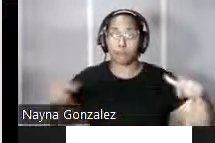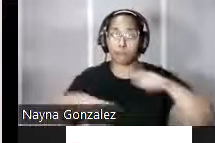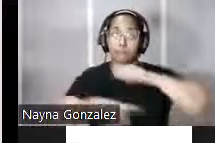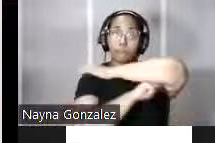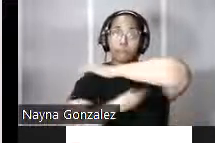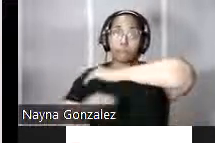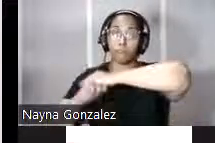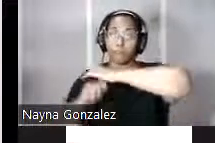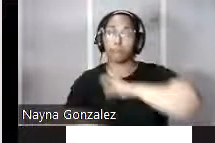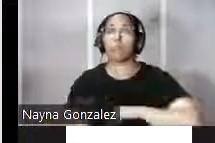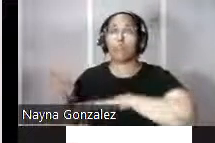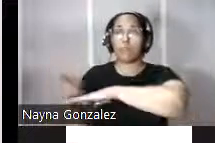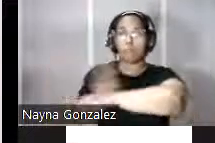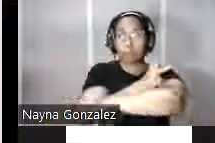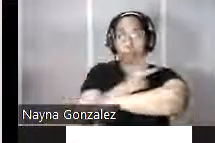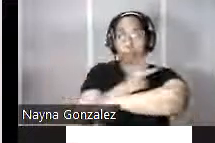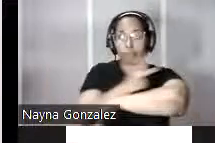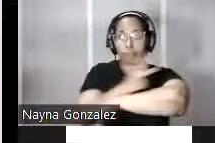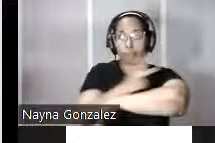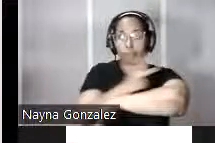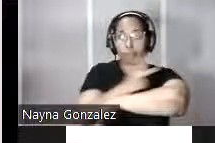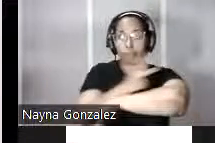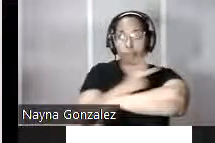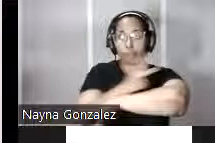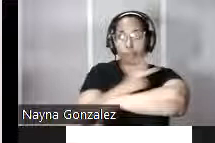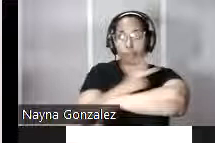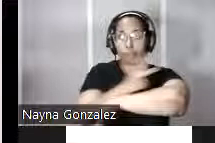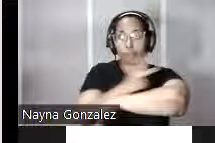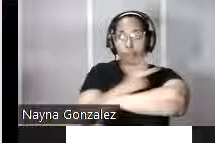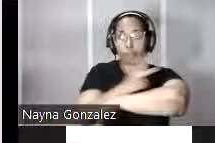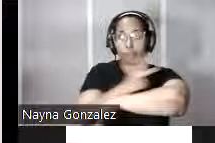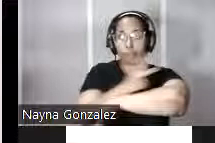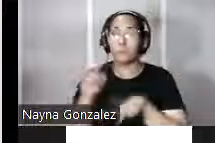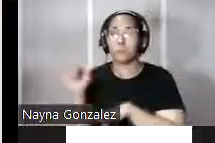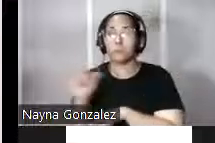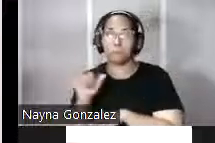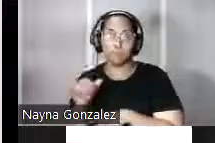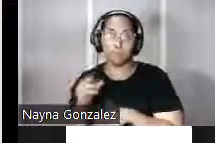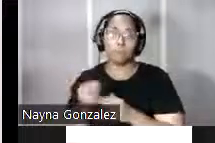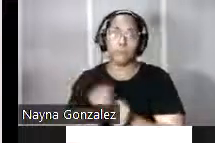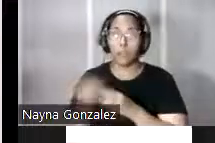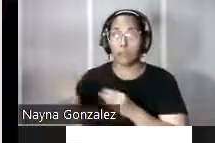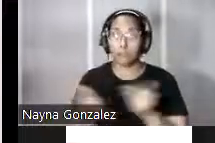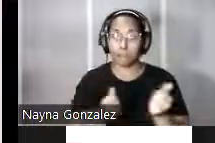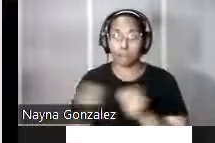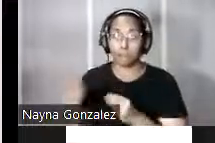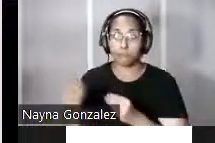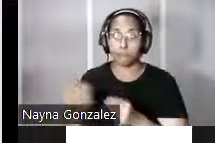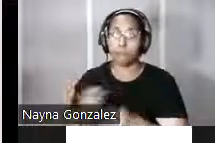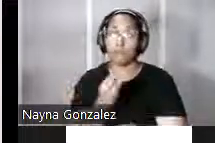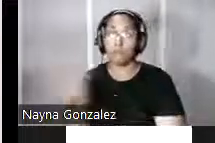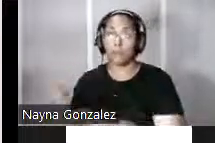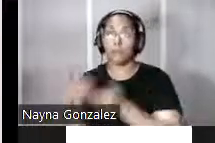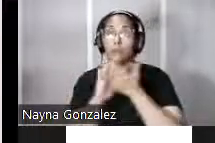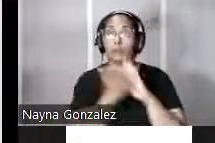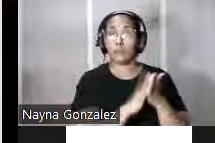tránsito de la población sanjuanera con el resto de la isla pero también facilitar el acarreo de materiales a la ciudad para la construcción de